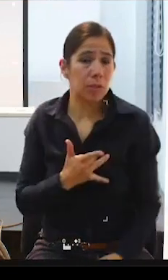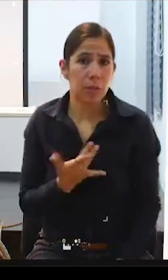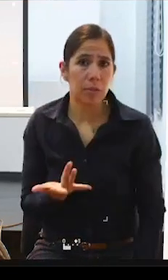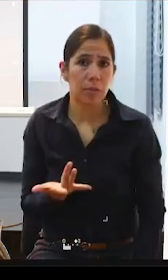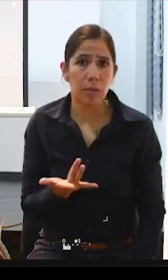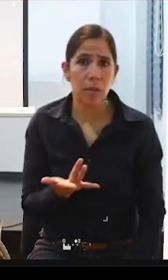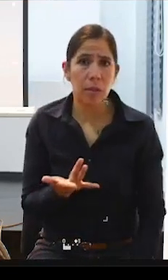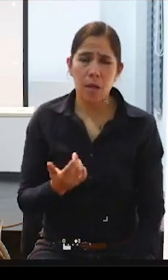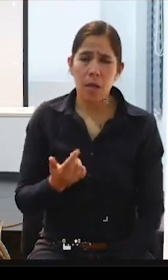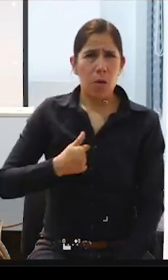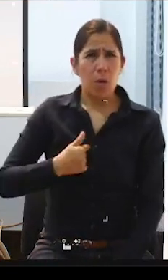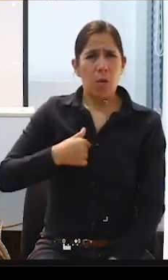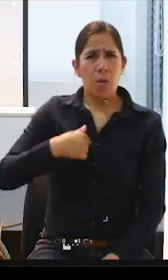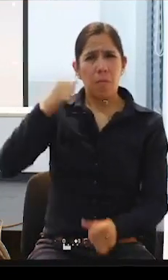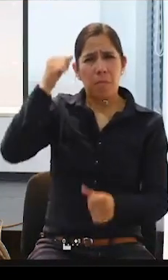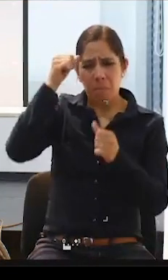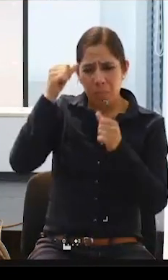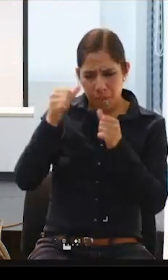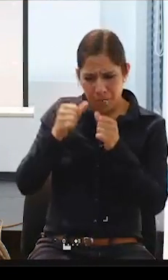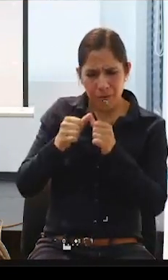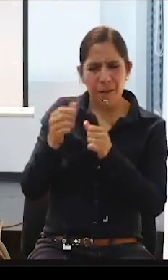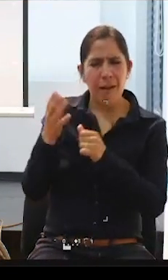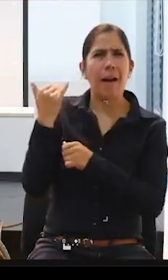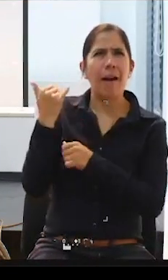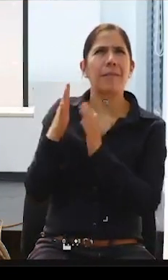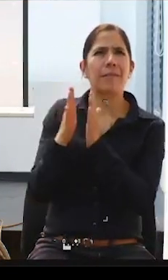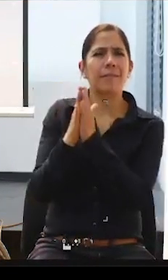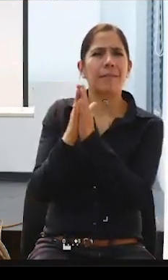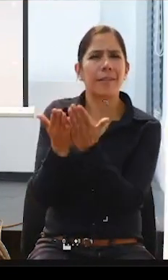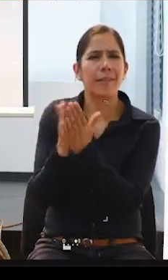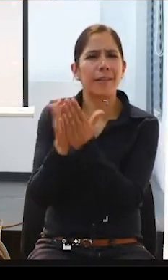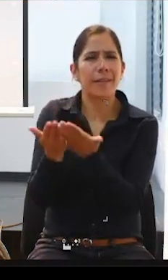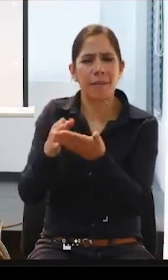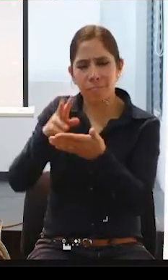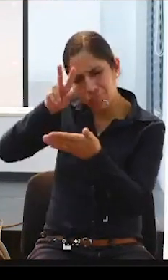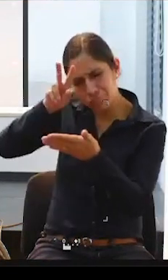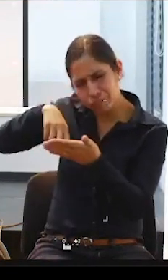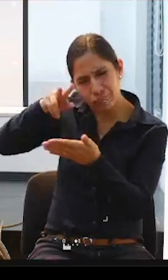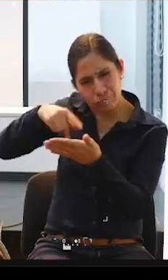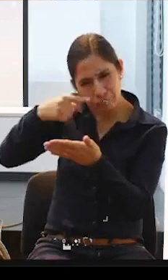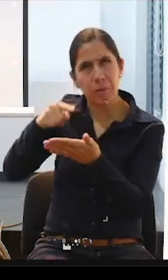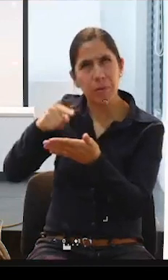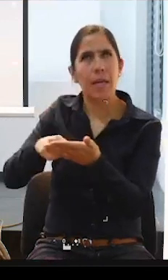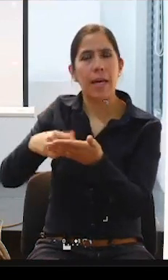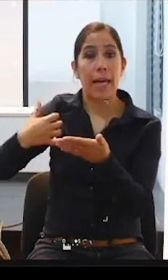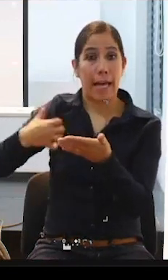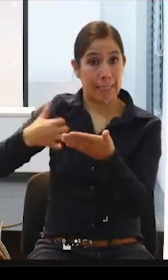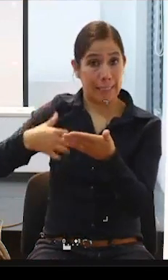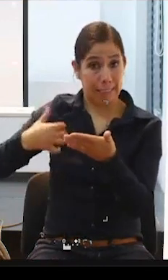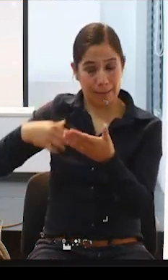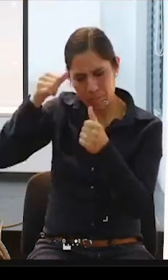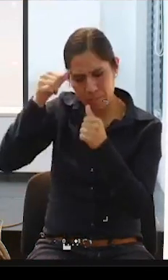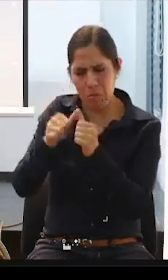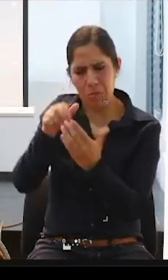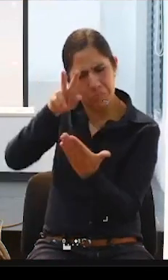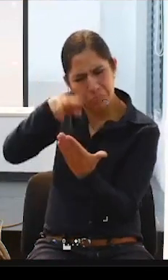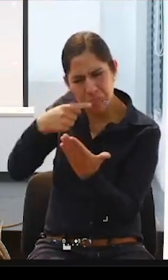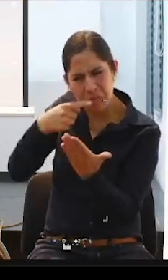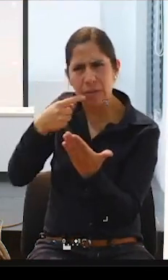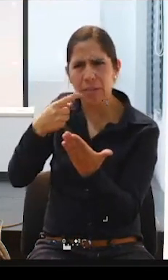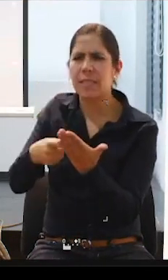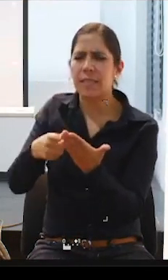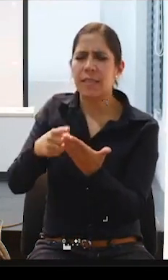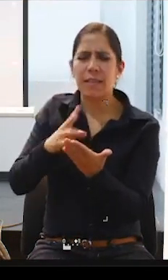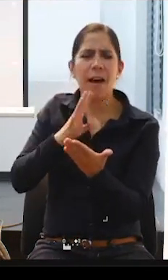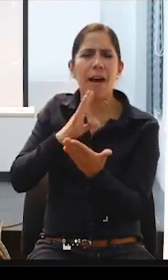una anécdota, ¿verdad? Leyendo un libro, una biblioteca en Argentina de un muchacho, la historia de